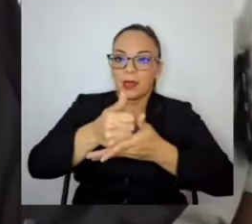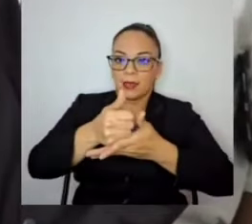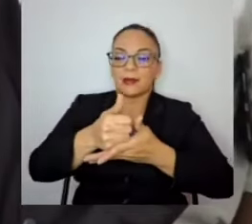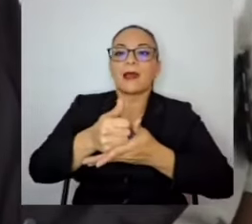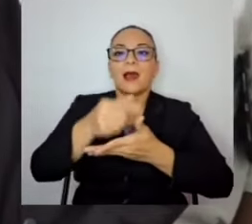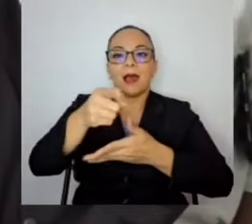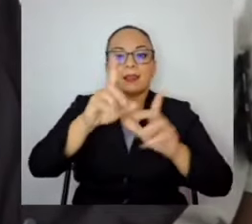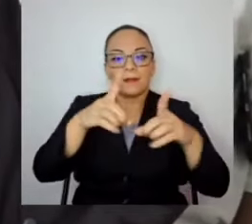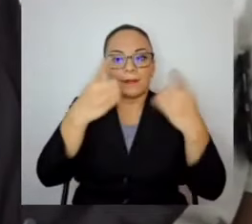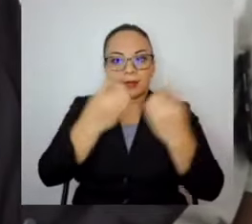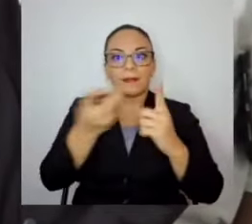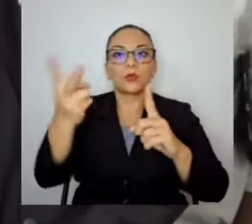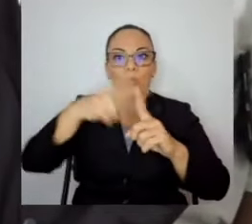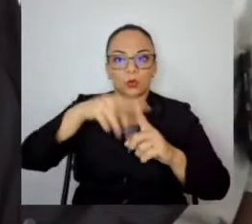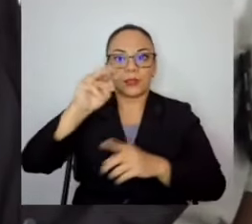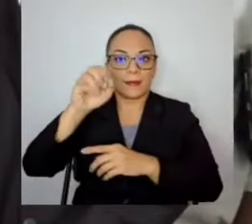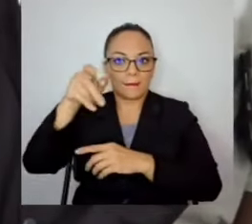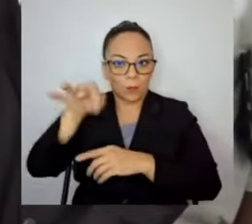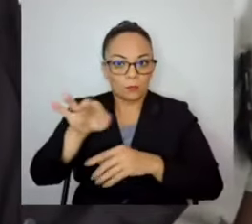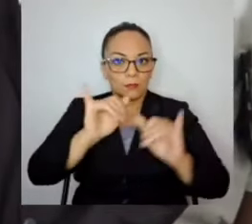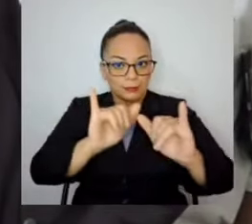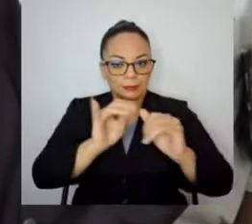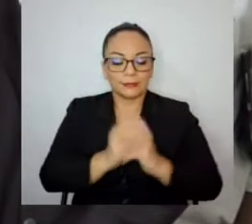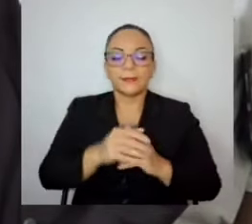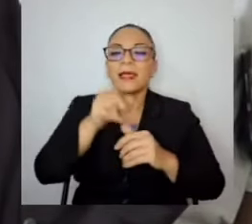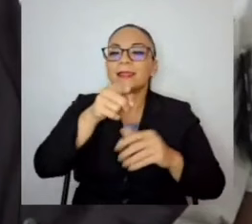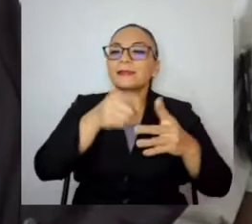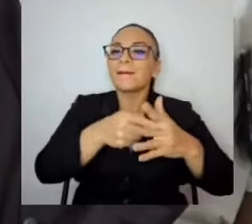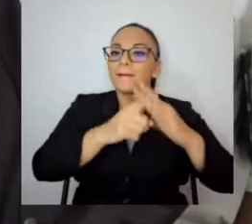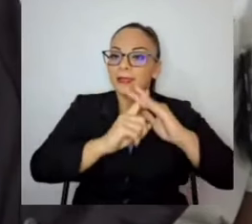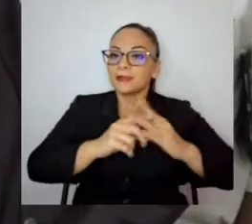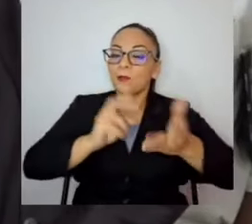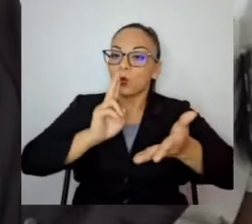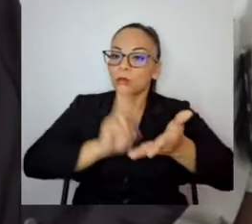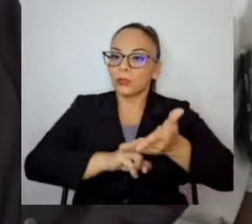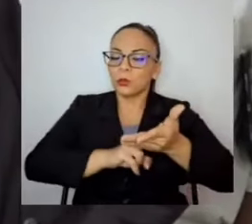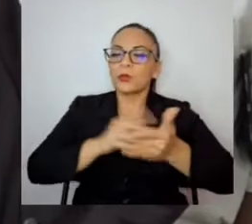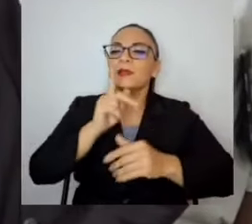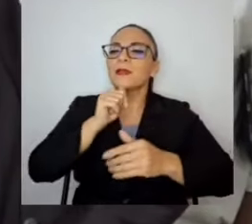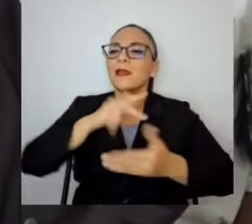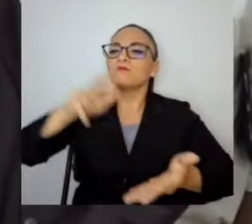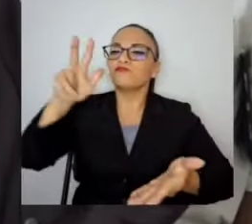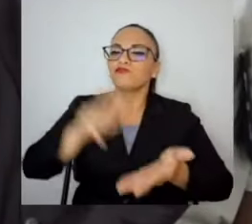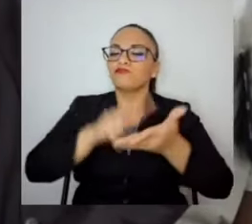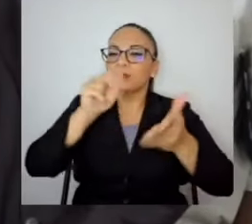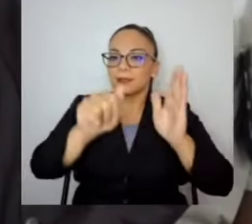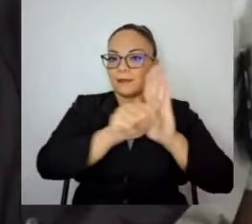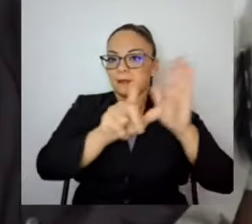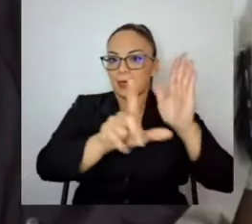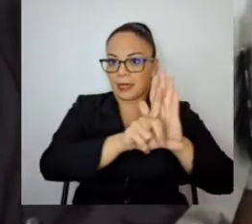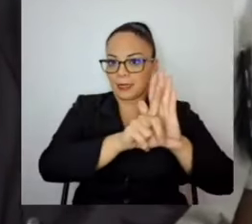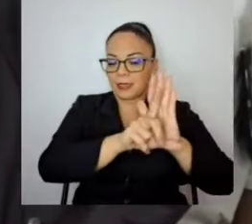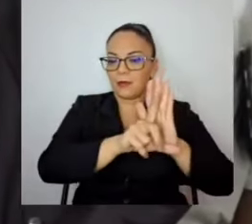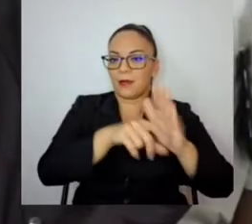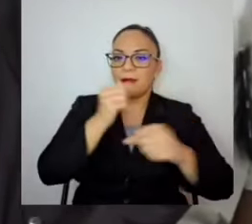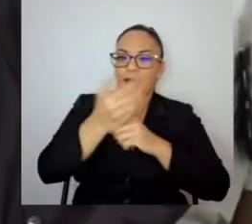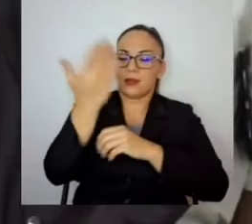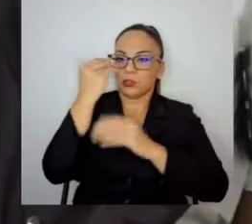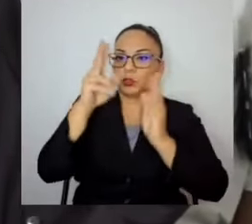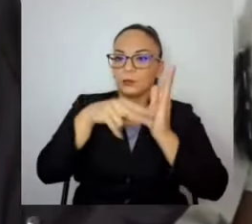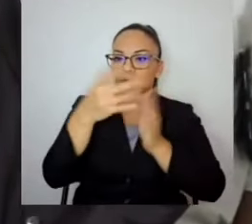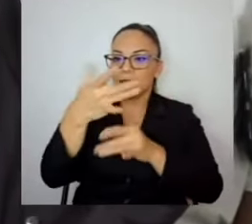Ese contrato de préstamo lo aprobó la Asamblea Legislativa en el año 2018,